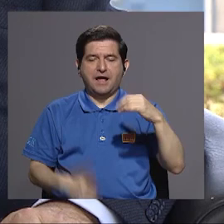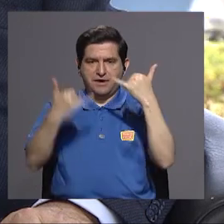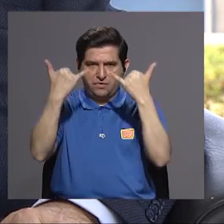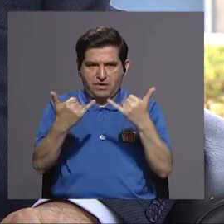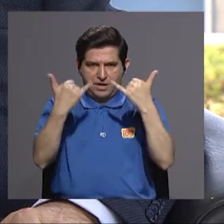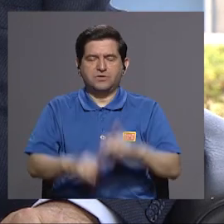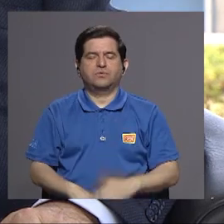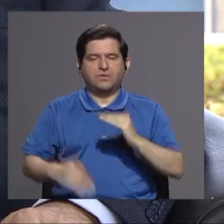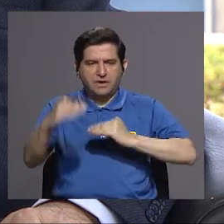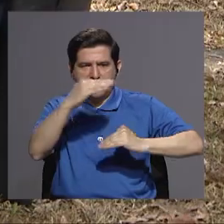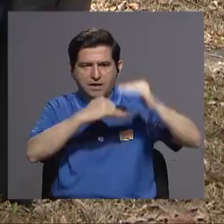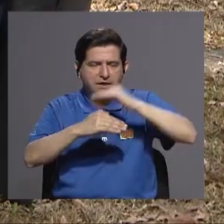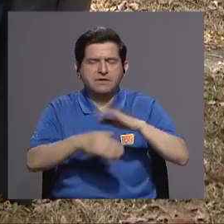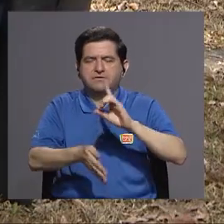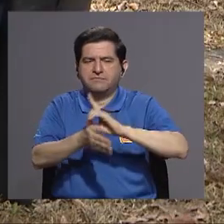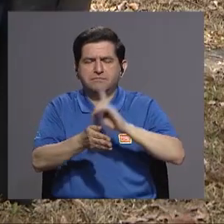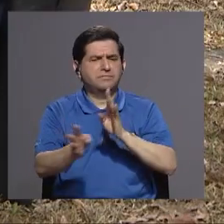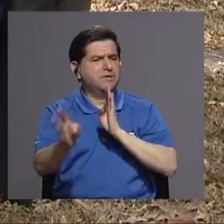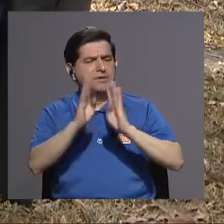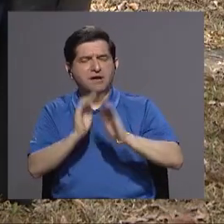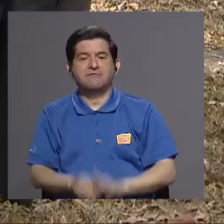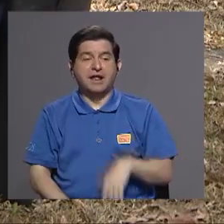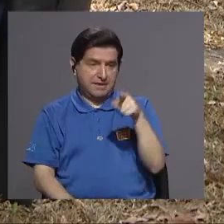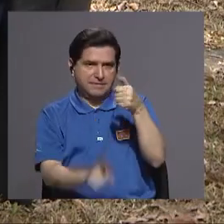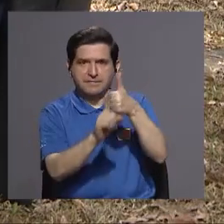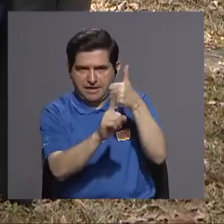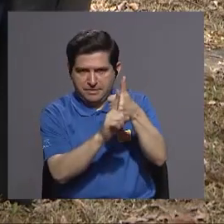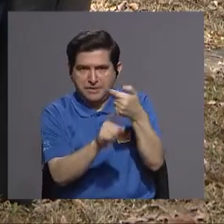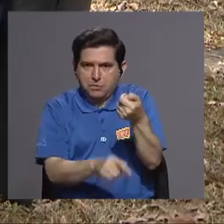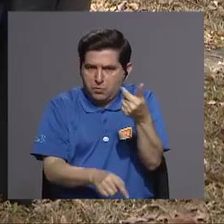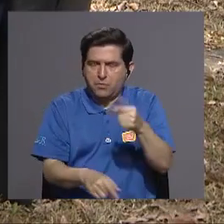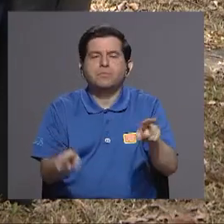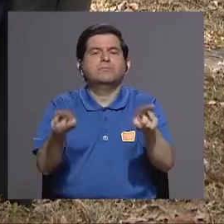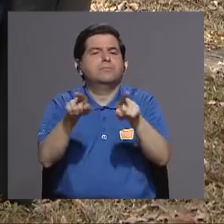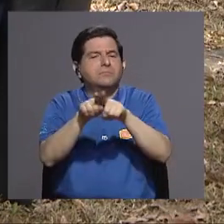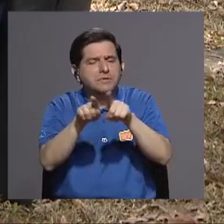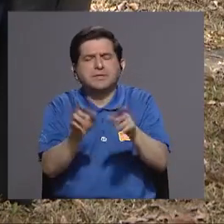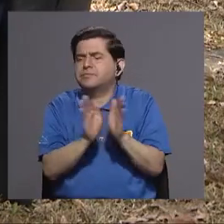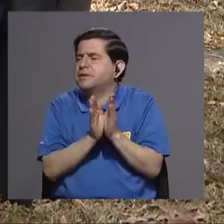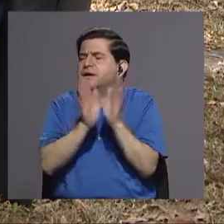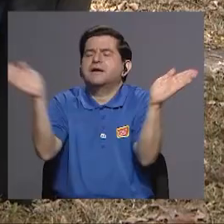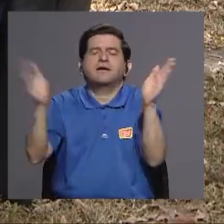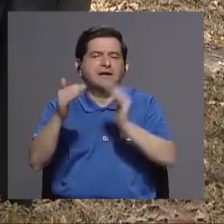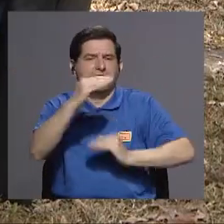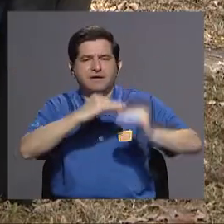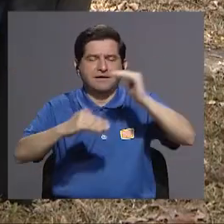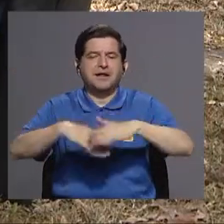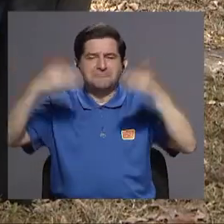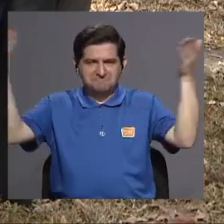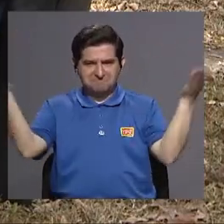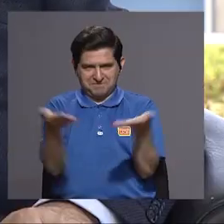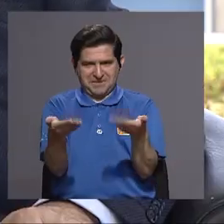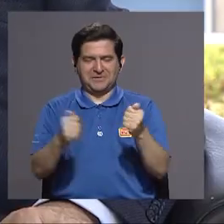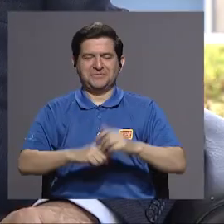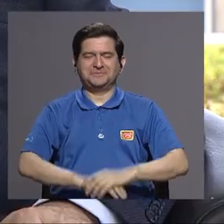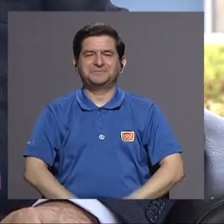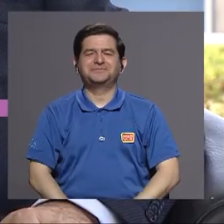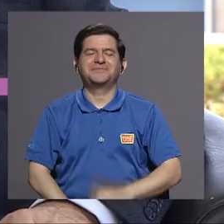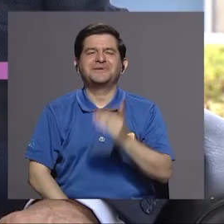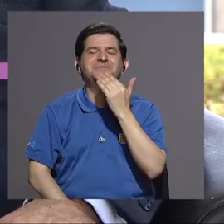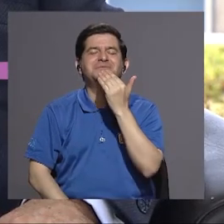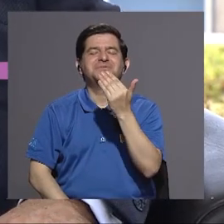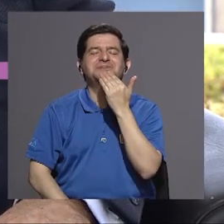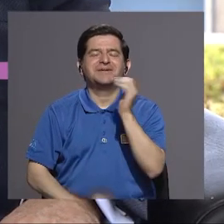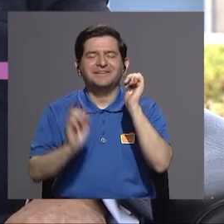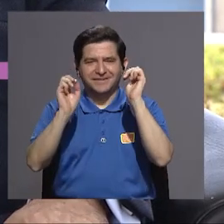la facultad de medicina y vamos a conversar acerca de él un poquito y acerca pues en general de la facultad doctor bienvenido muchas